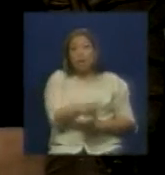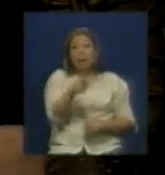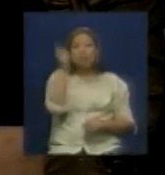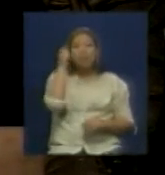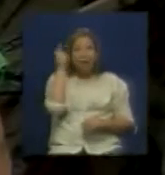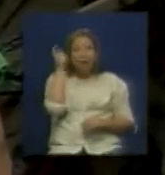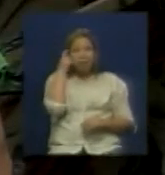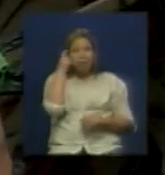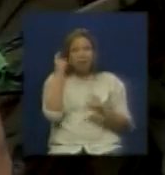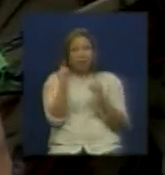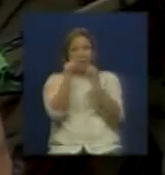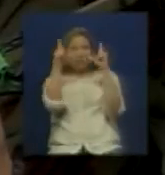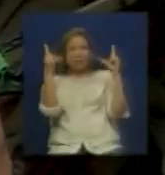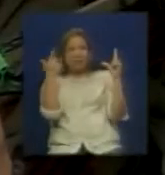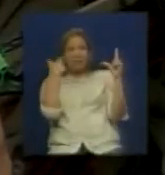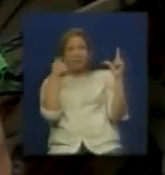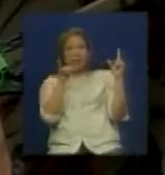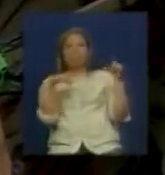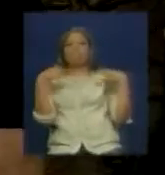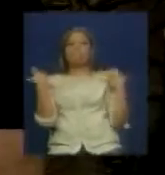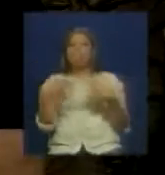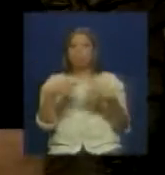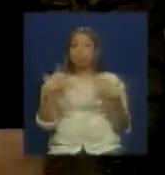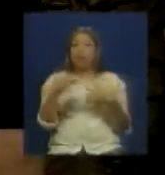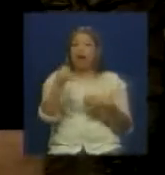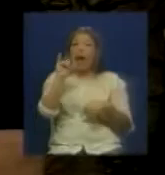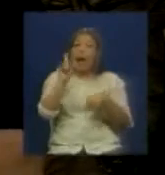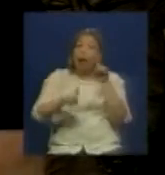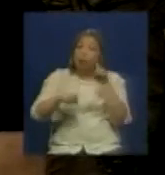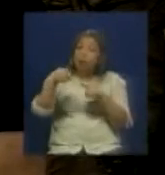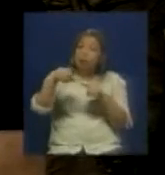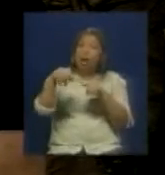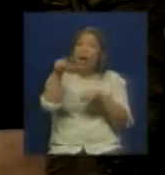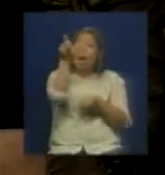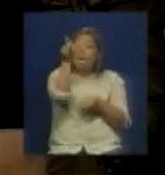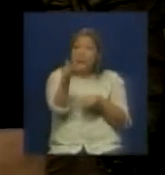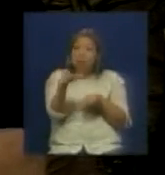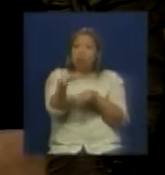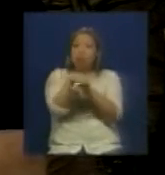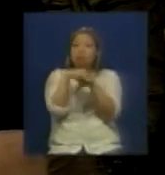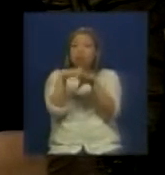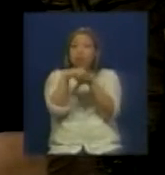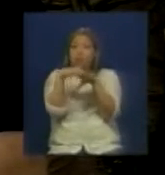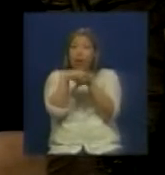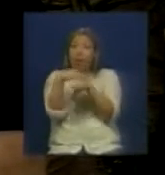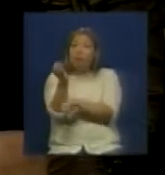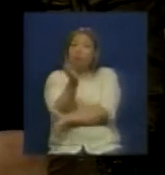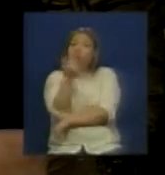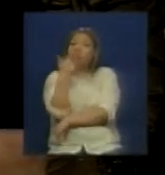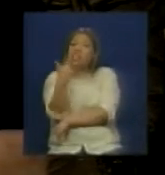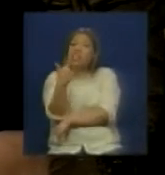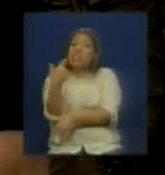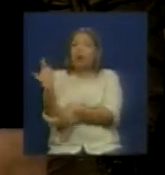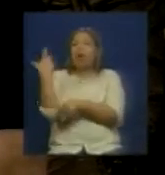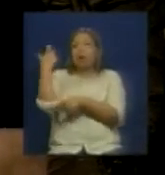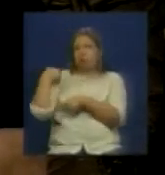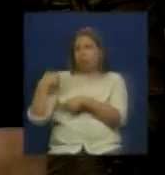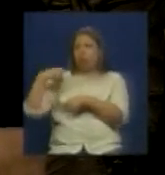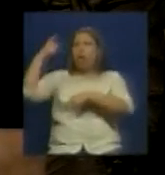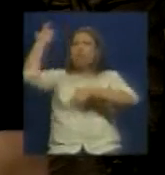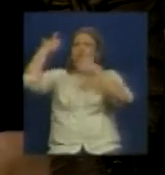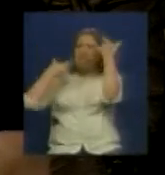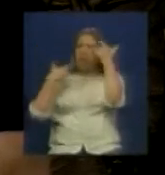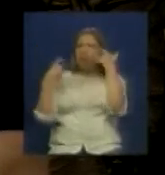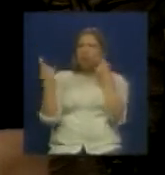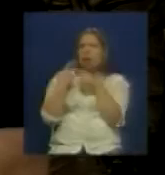cuenta de que dentro de las filas de la dirección tanto del partido como dentro del ejecutivo hay elementos